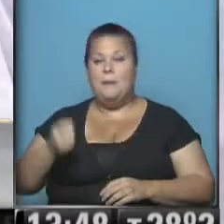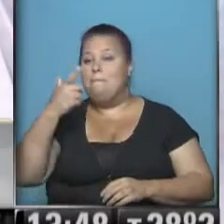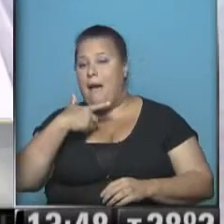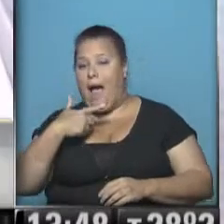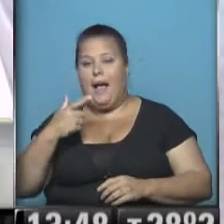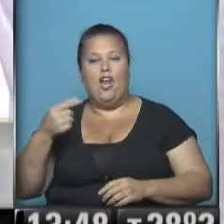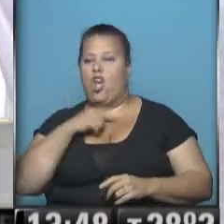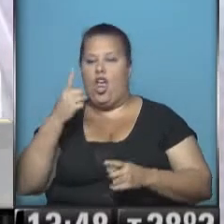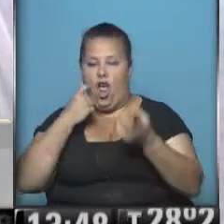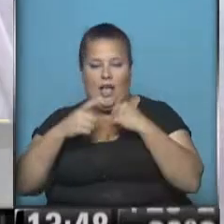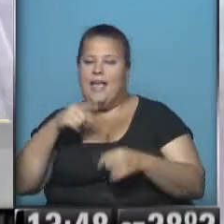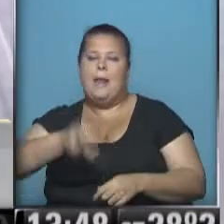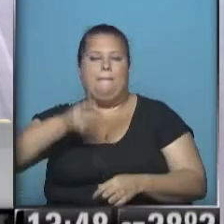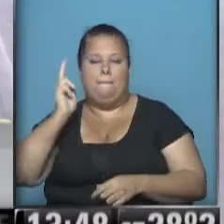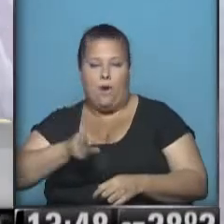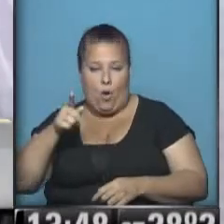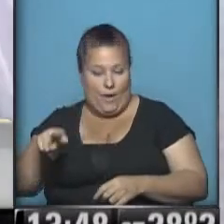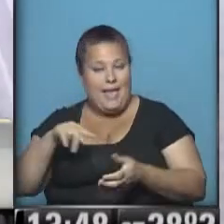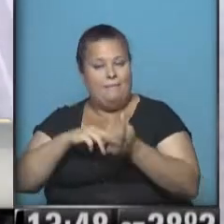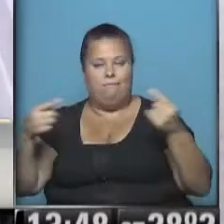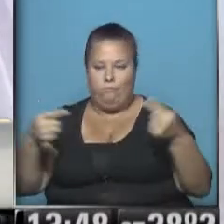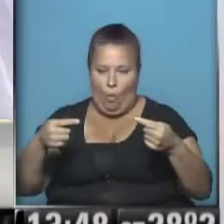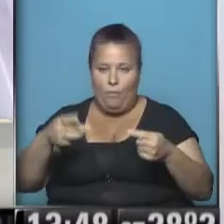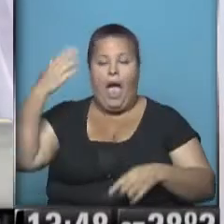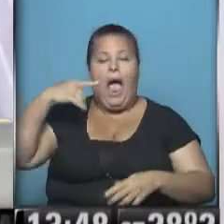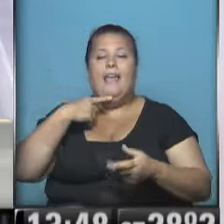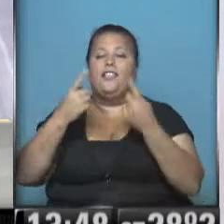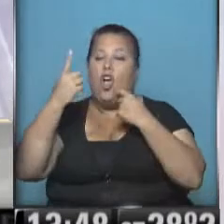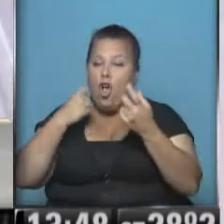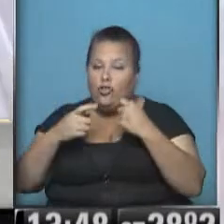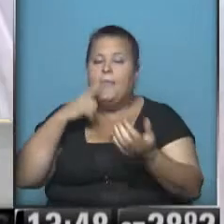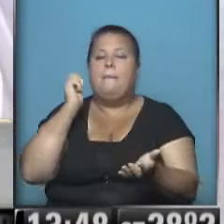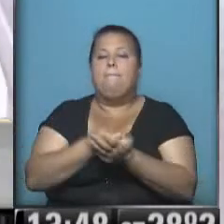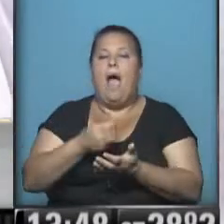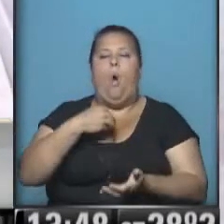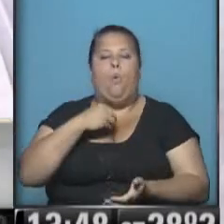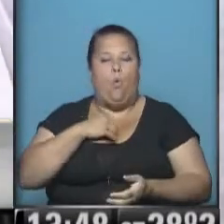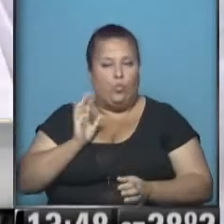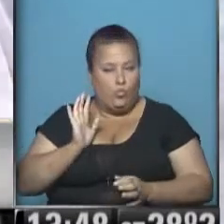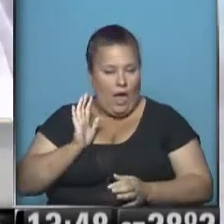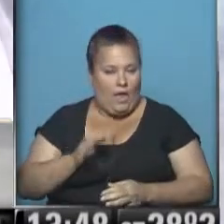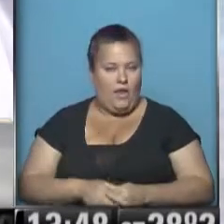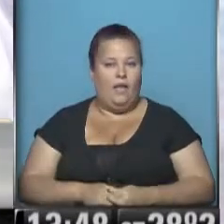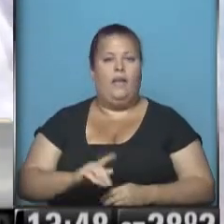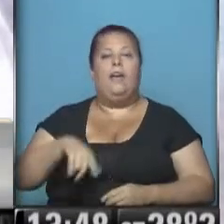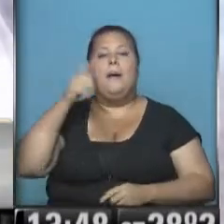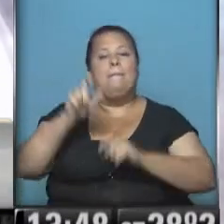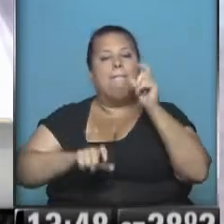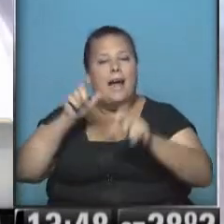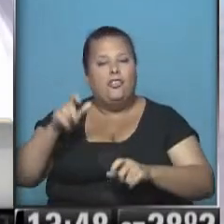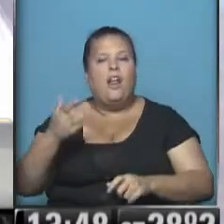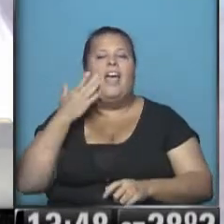no quería regulación, quería prohibición. Ese es el problema. Cuando se habló de una regulación, se habló de un pago voluntario y de personas